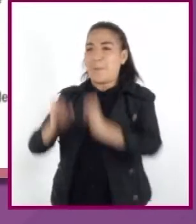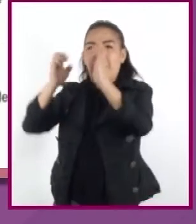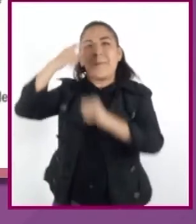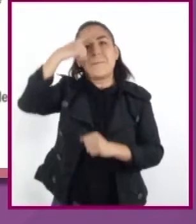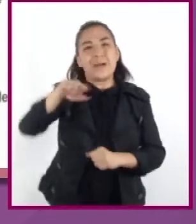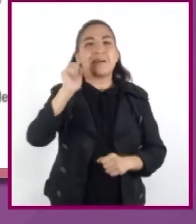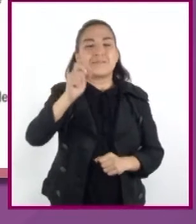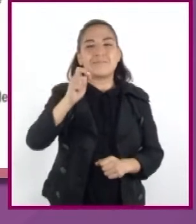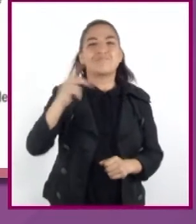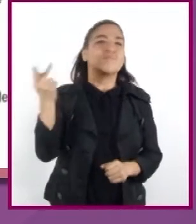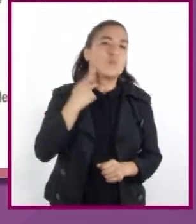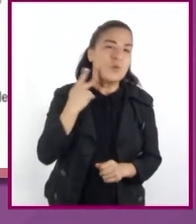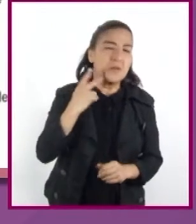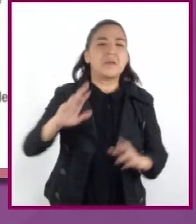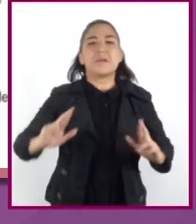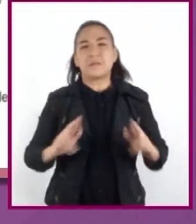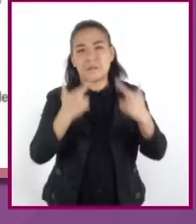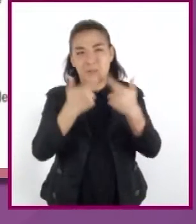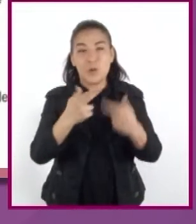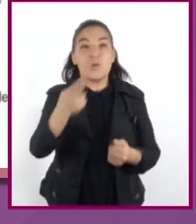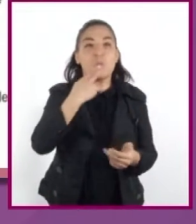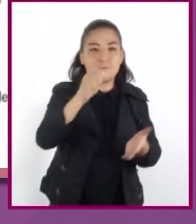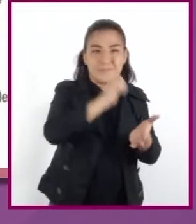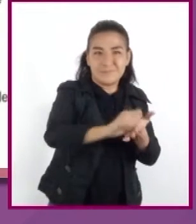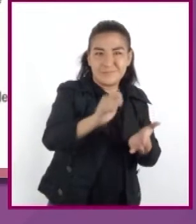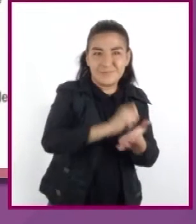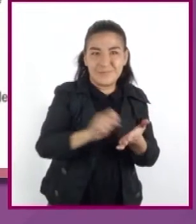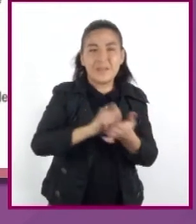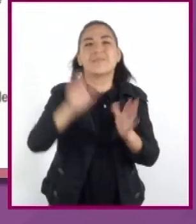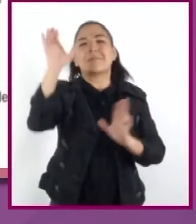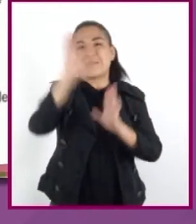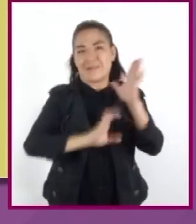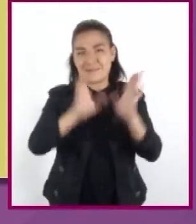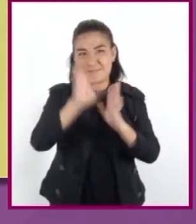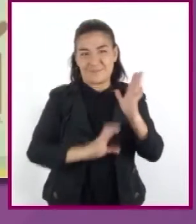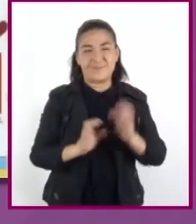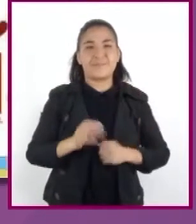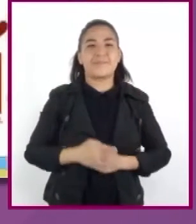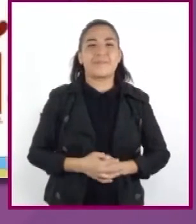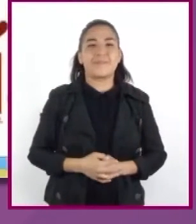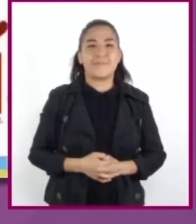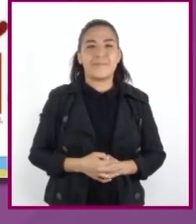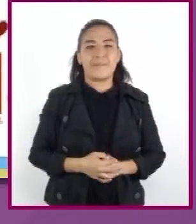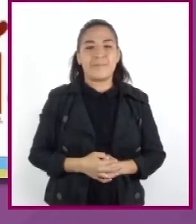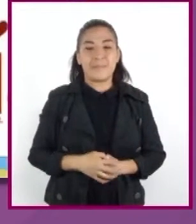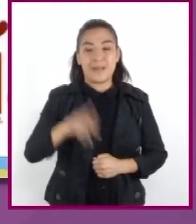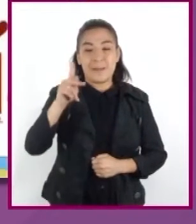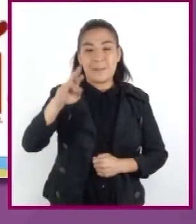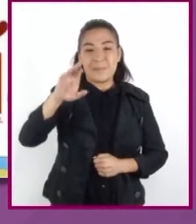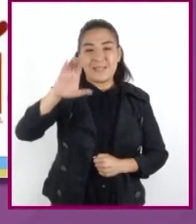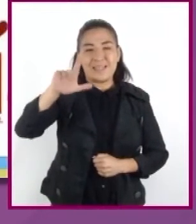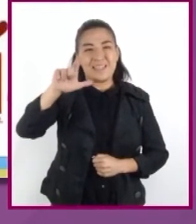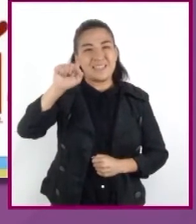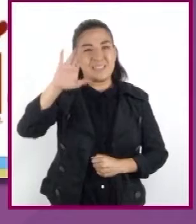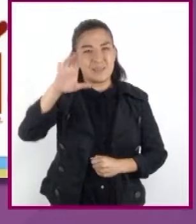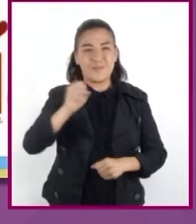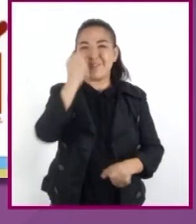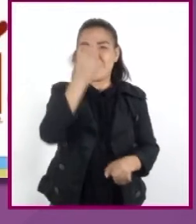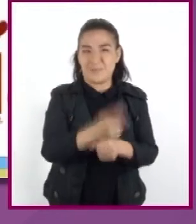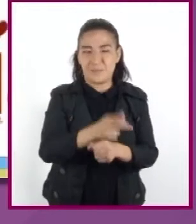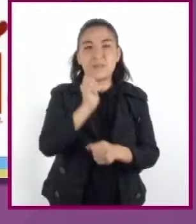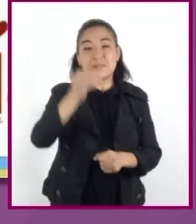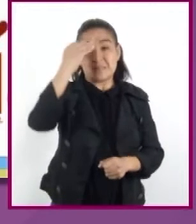y religiosas, uso de la escritura y el calendario. El preclásico temprano comprendió